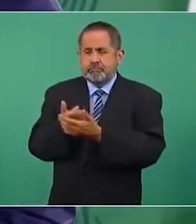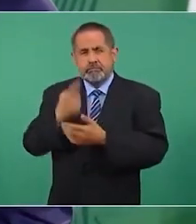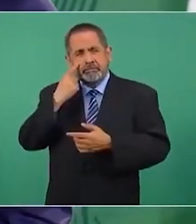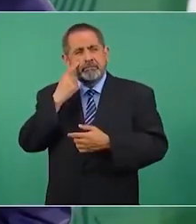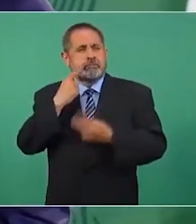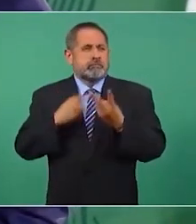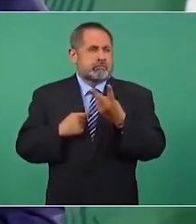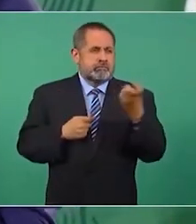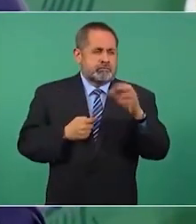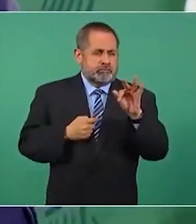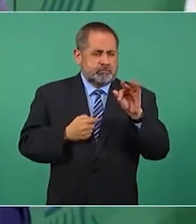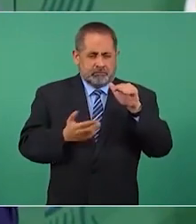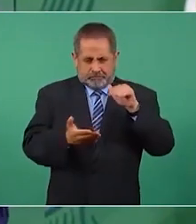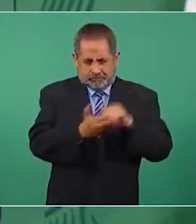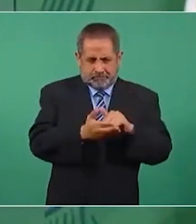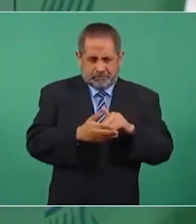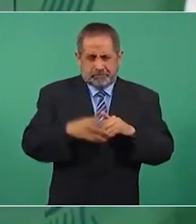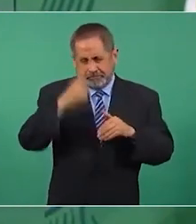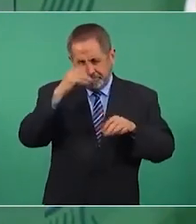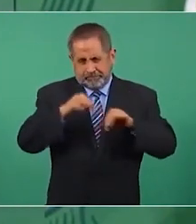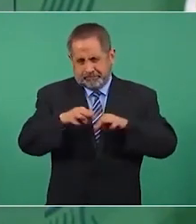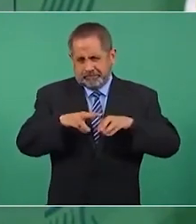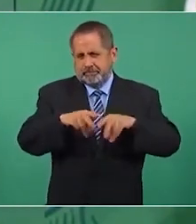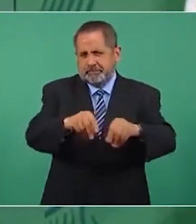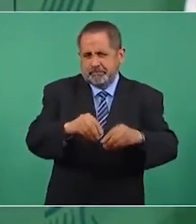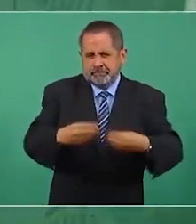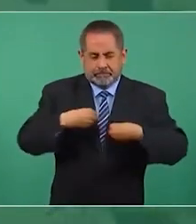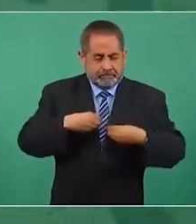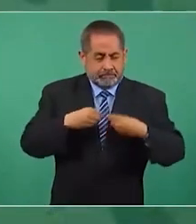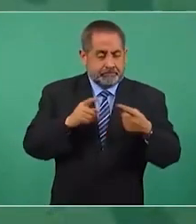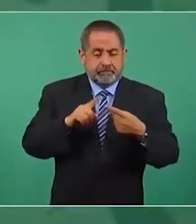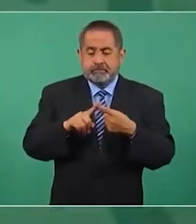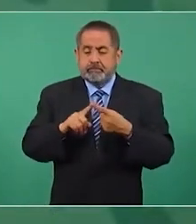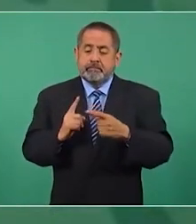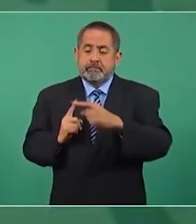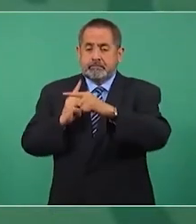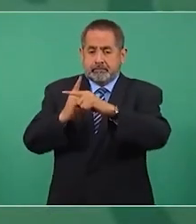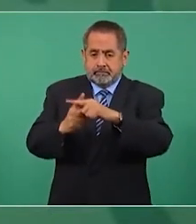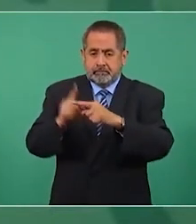mil en Sembrando Vida y 90 mil